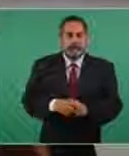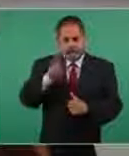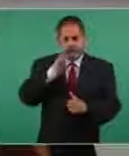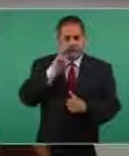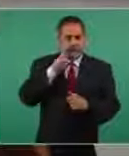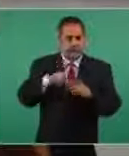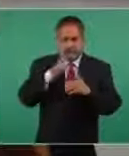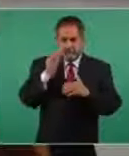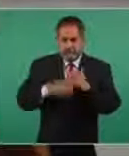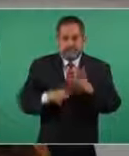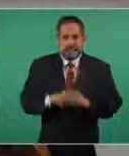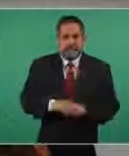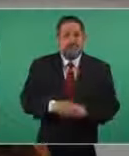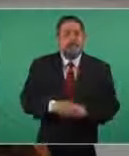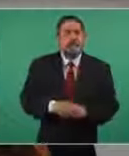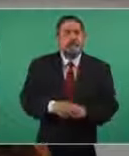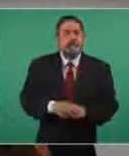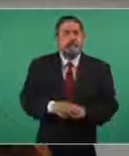por terminar.